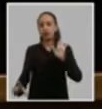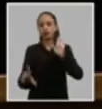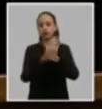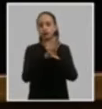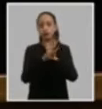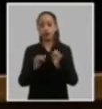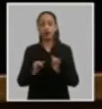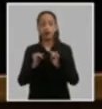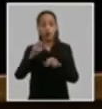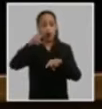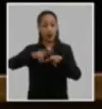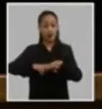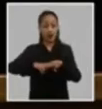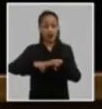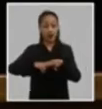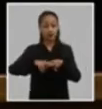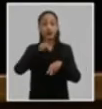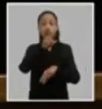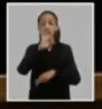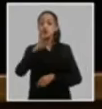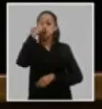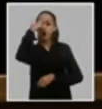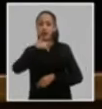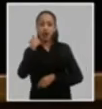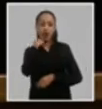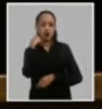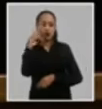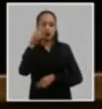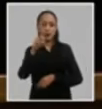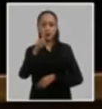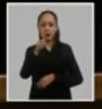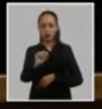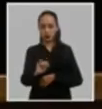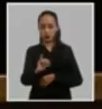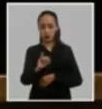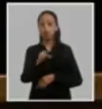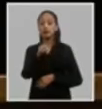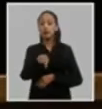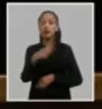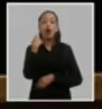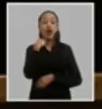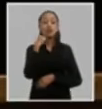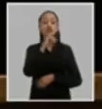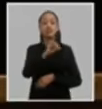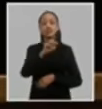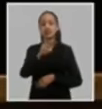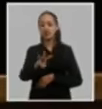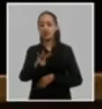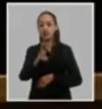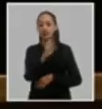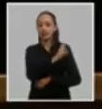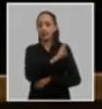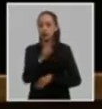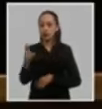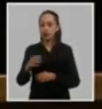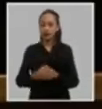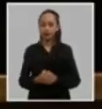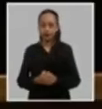la Habana a los 18 días del mes de abril de 2021 año 63 de la revolución